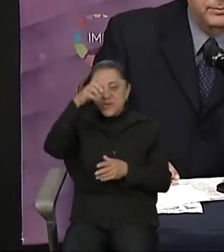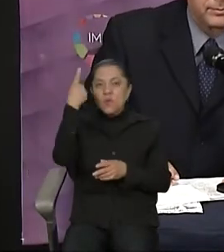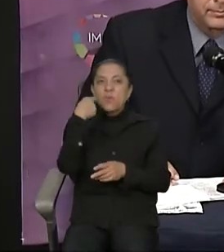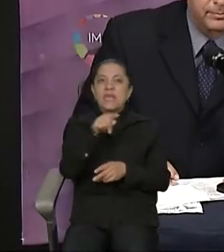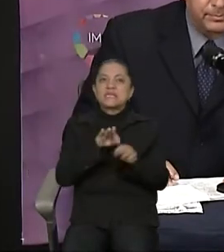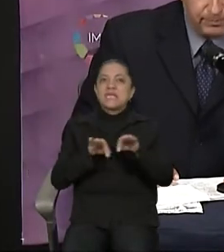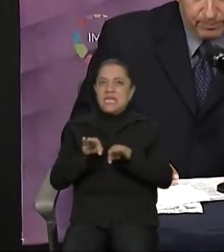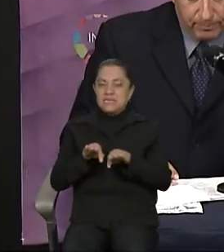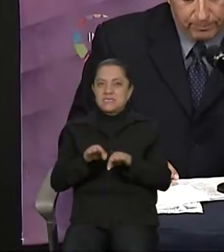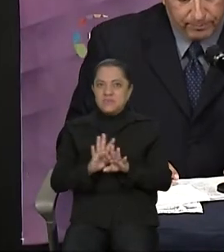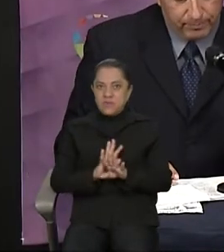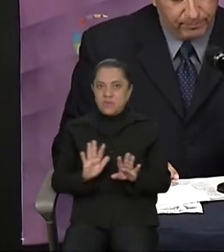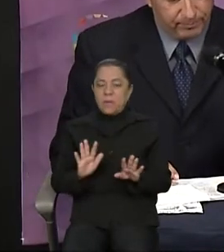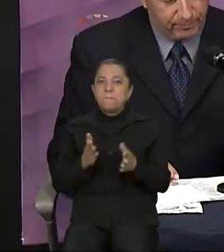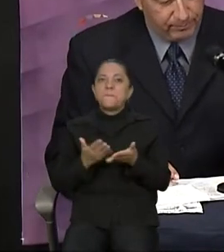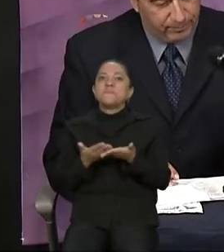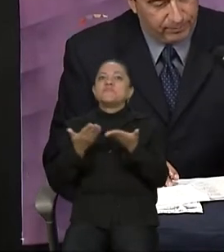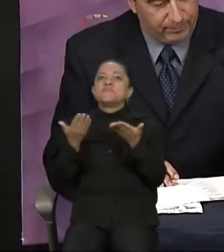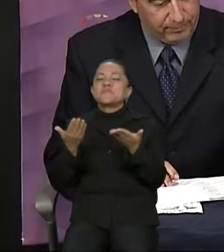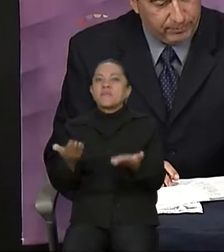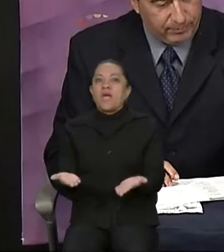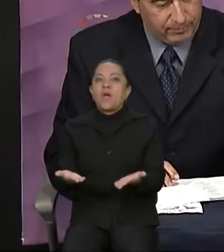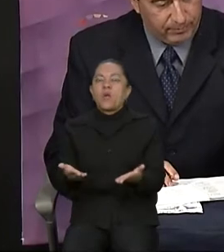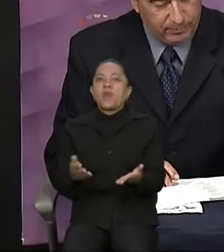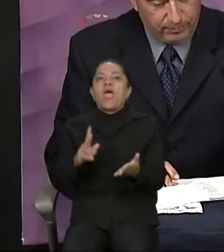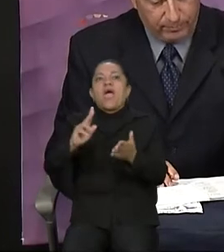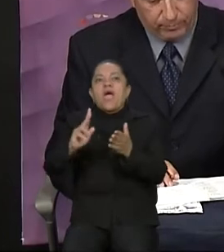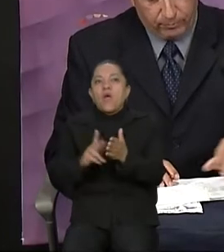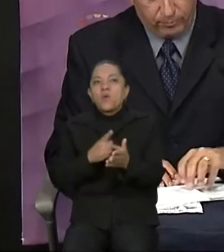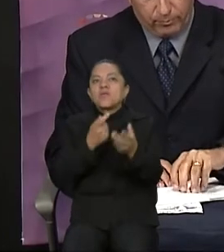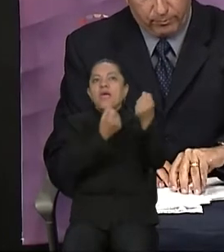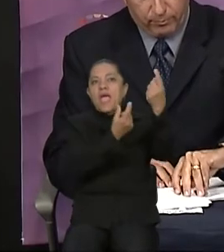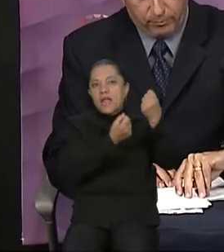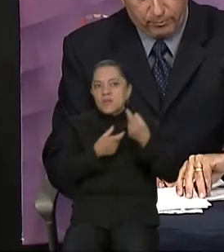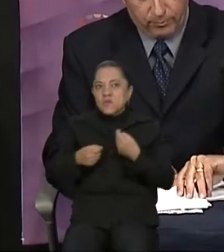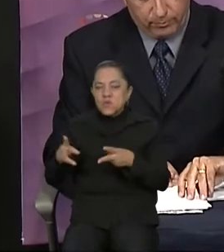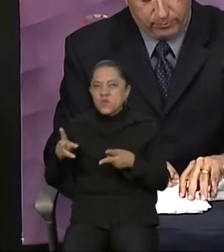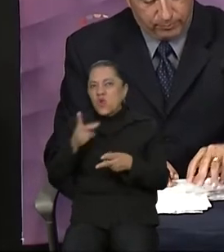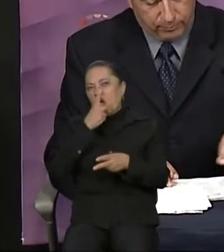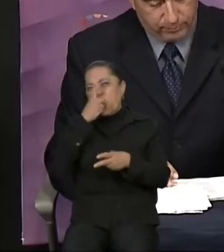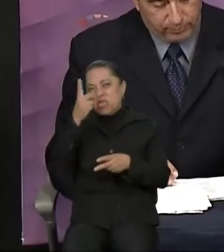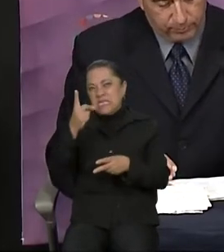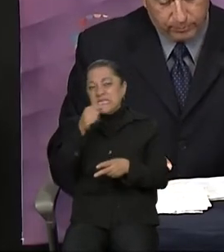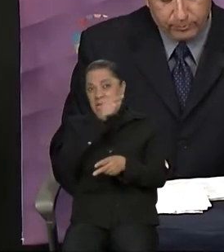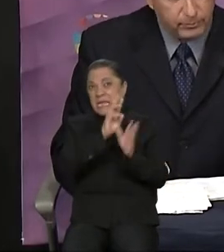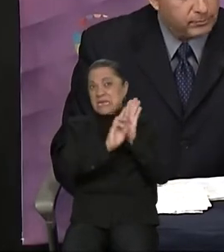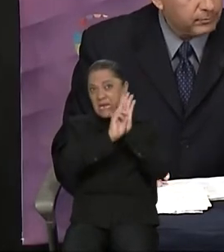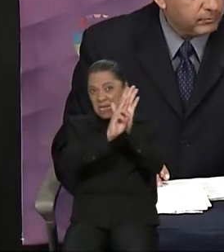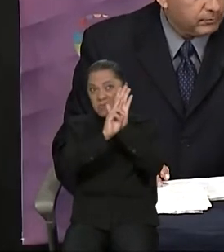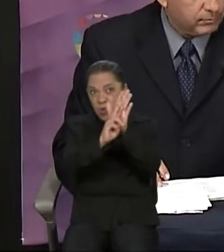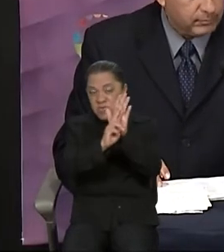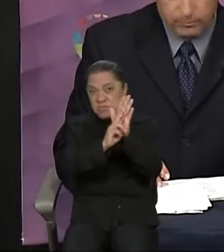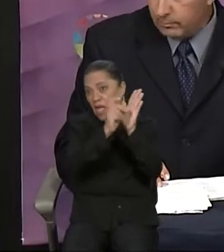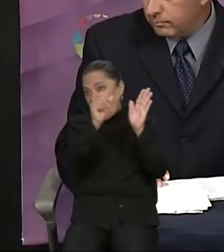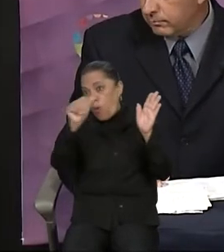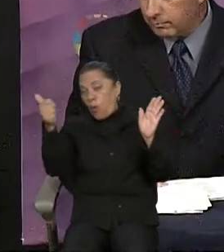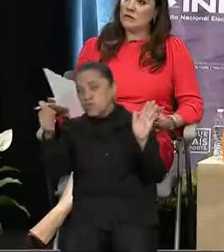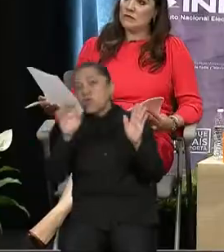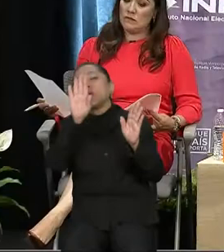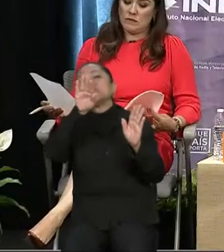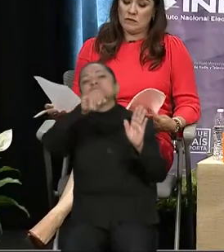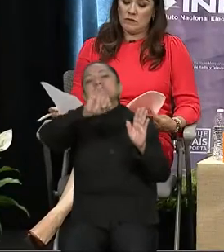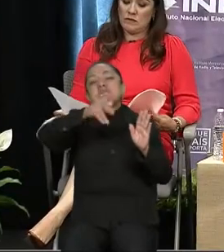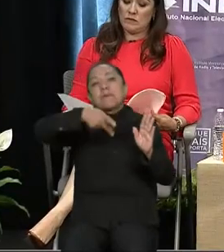es momento de las réplicas. Señalarles que cada uno de los candidatos y las candidatas tendrán un